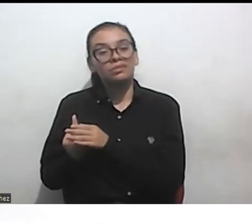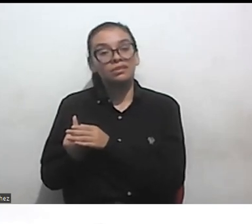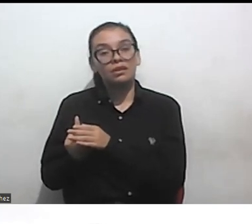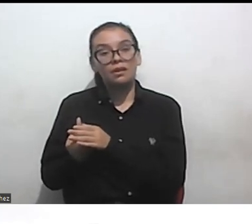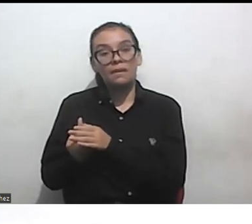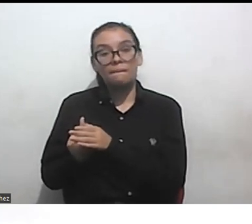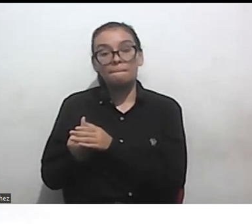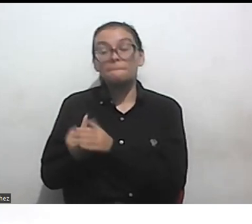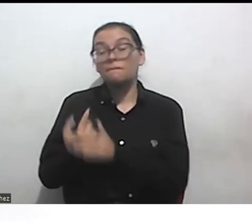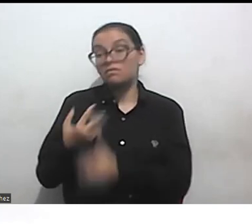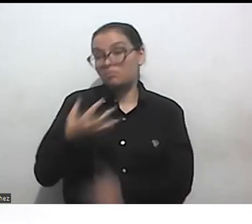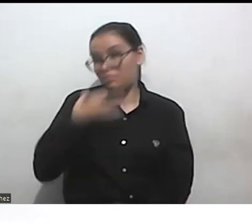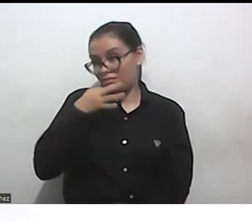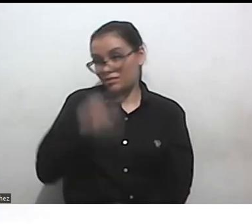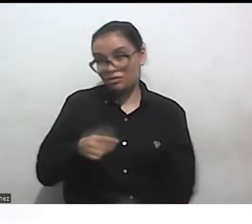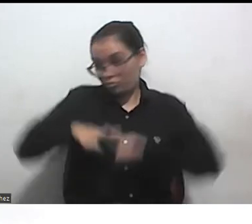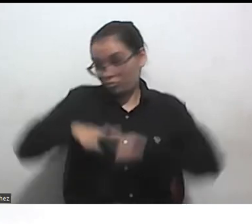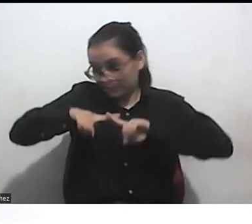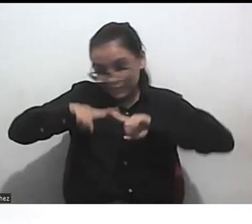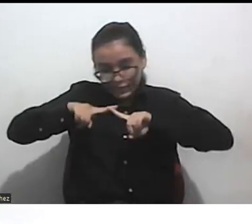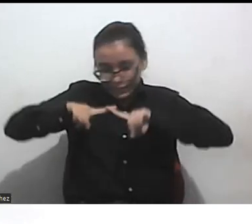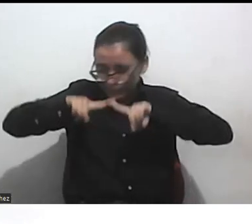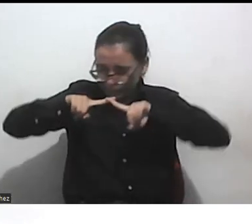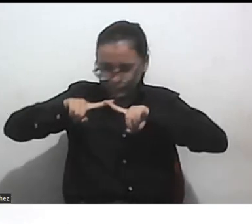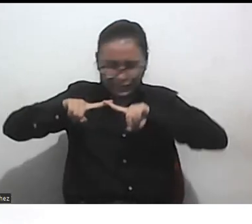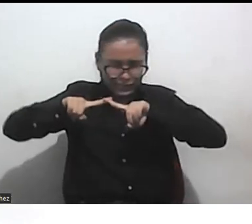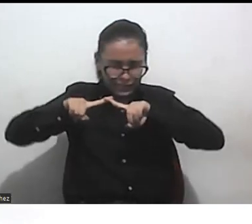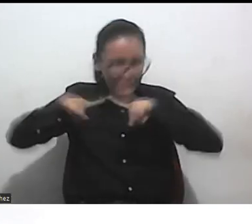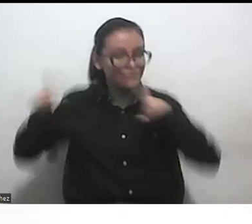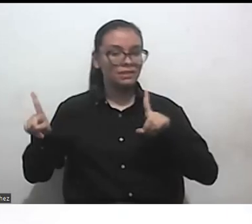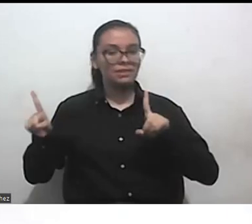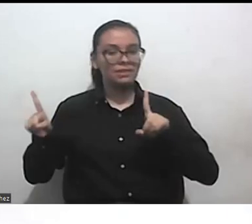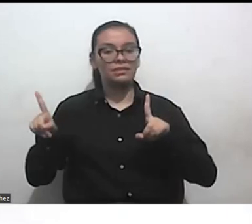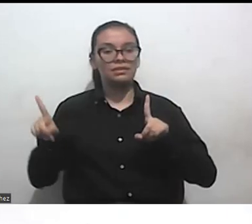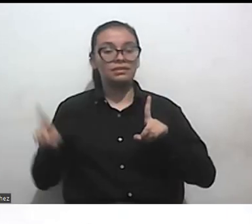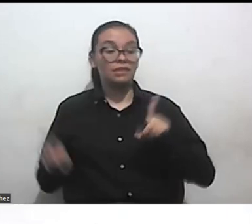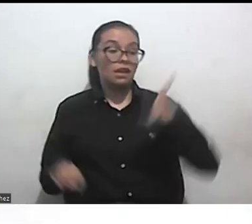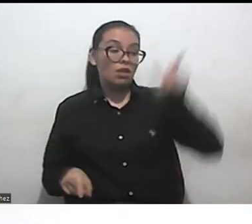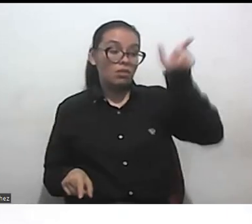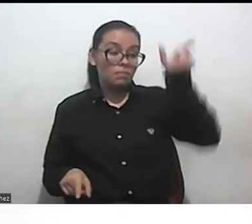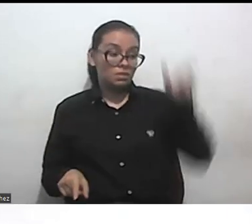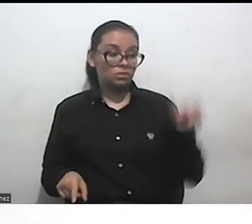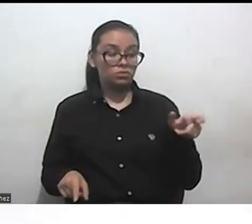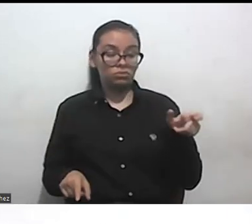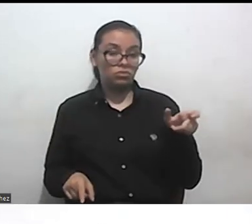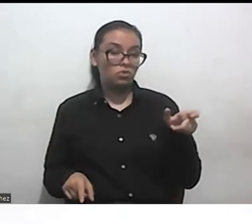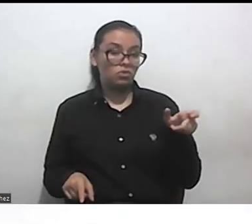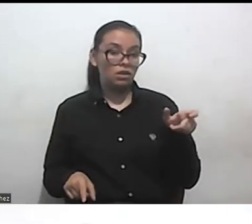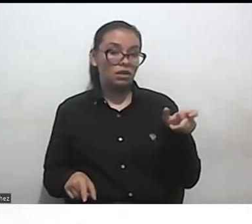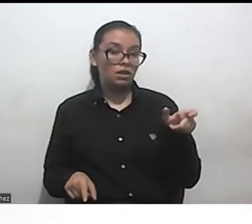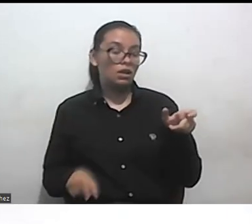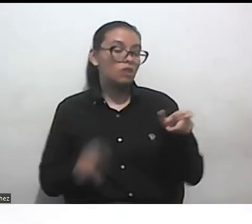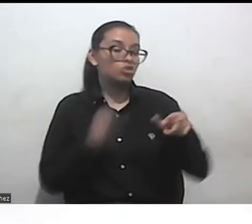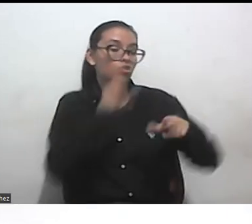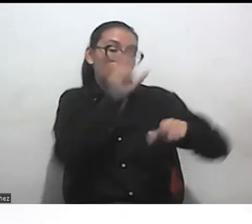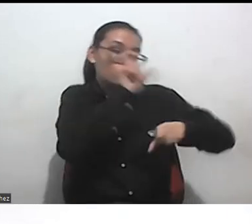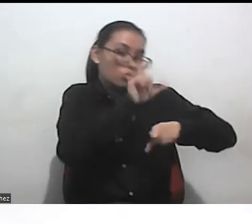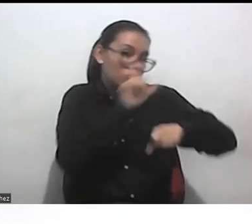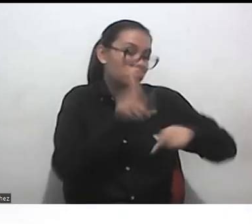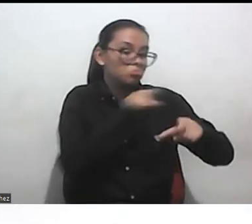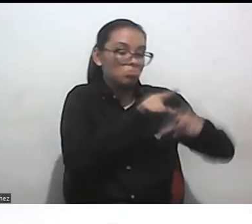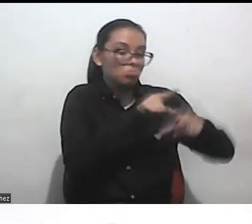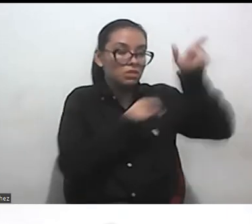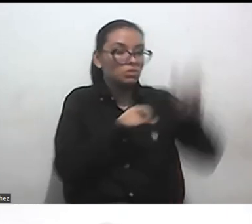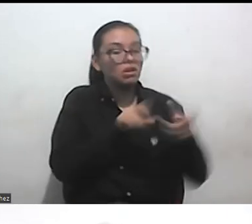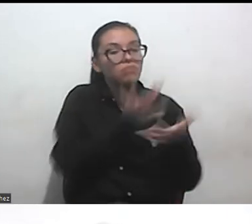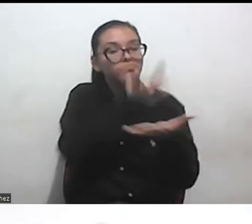distinto a ser alguien que haya ido a un colegio privado que si es que no